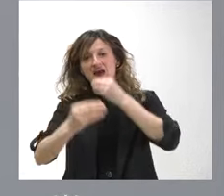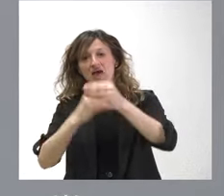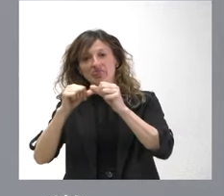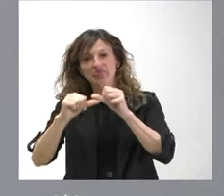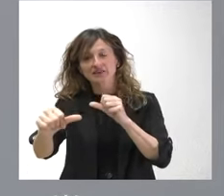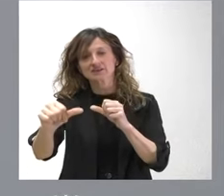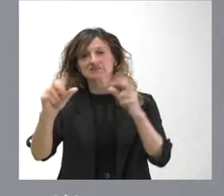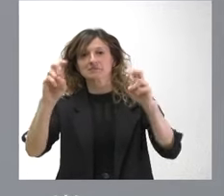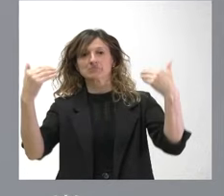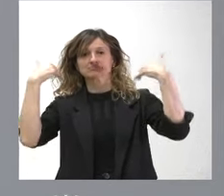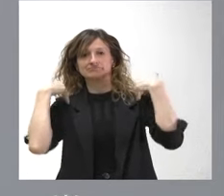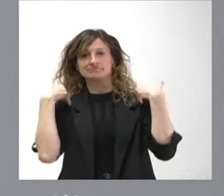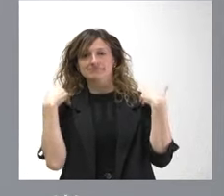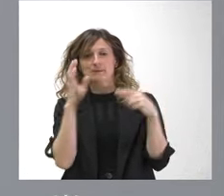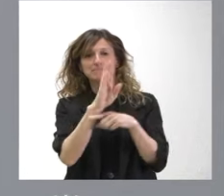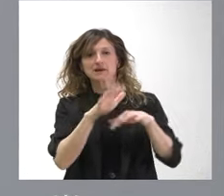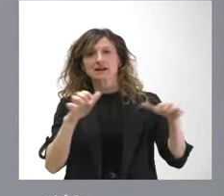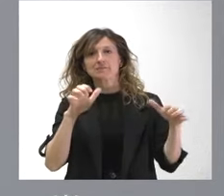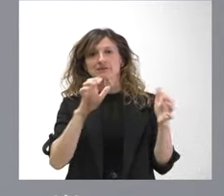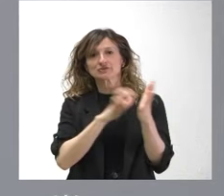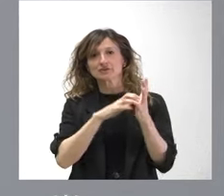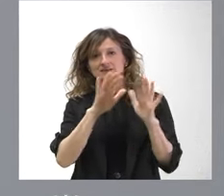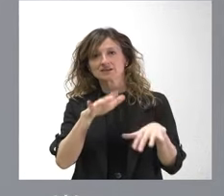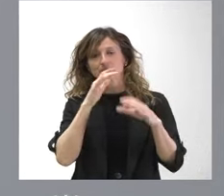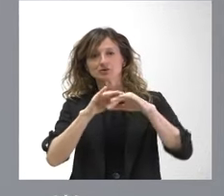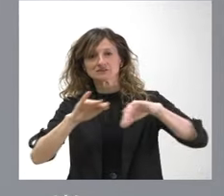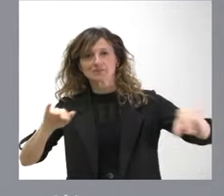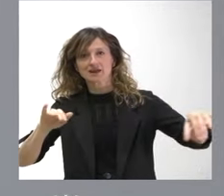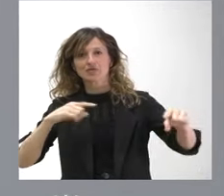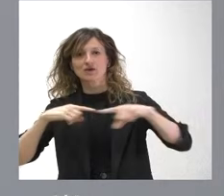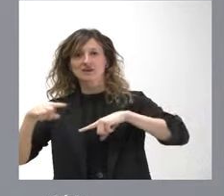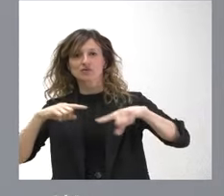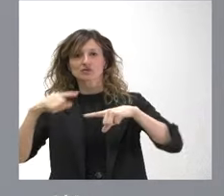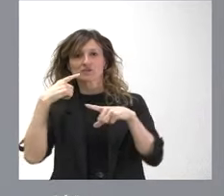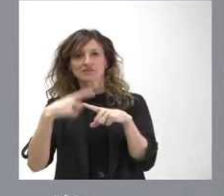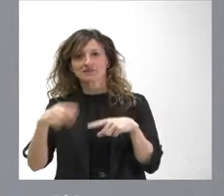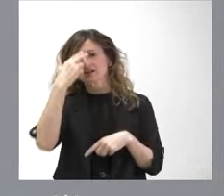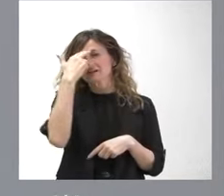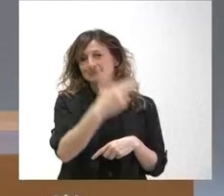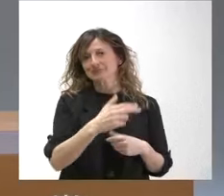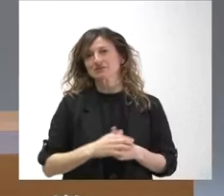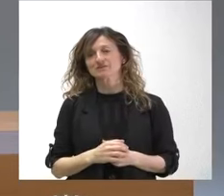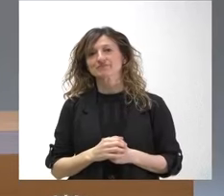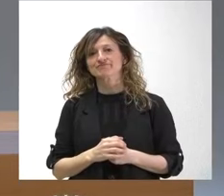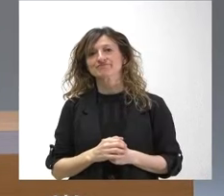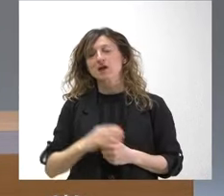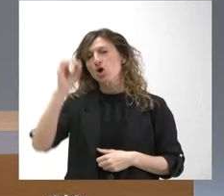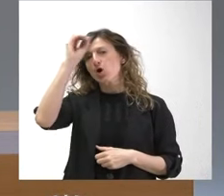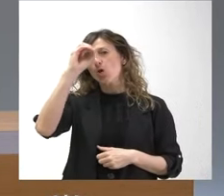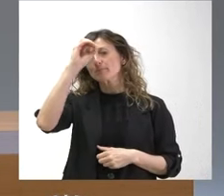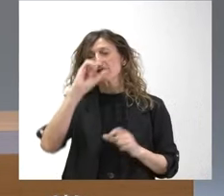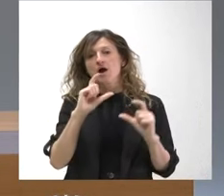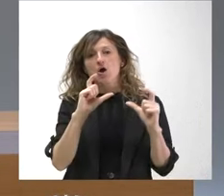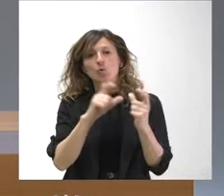los responsables del Parlamento autonómico que es un poder separado del Ejecutivo y al que respetamos muchísimo ¿Qué opina la Junta sobre el